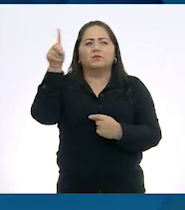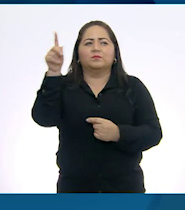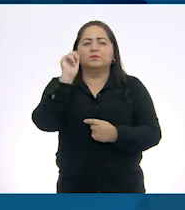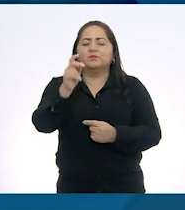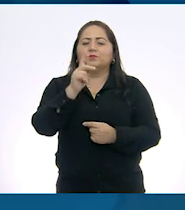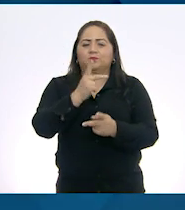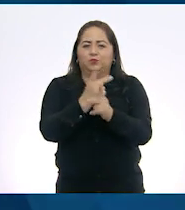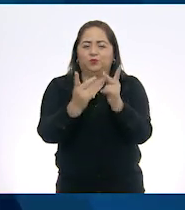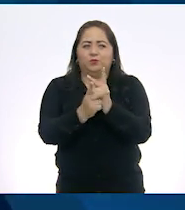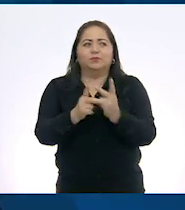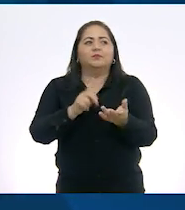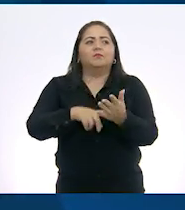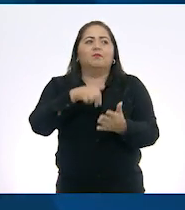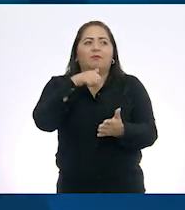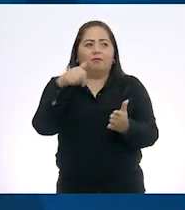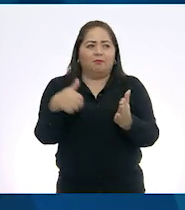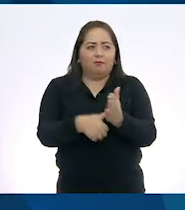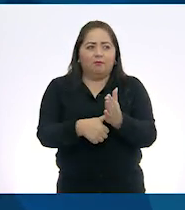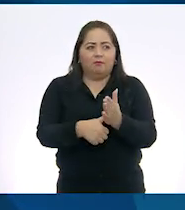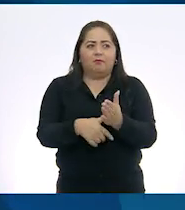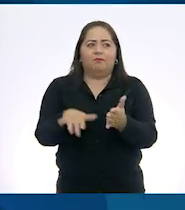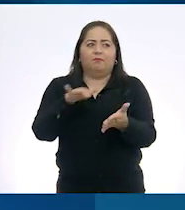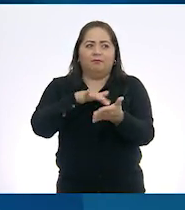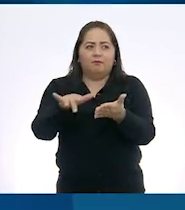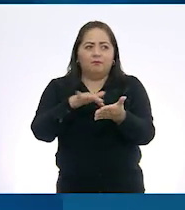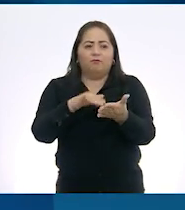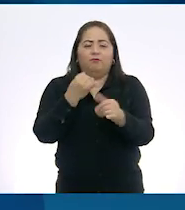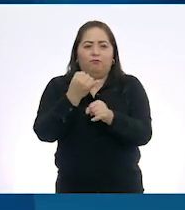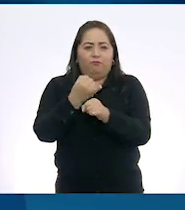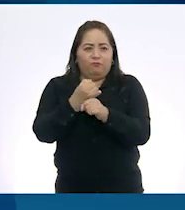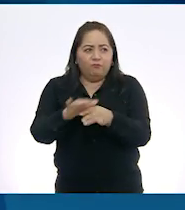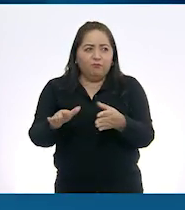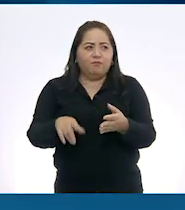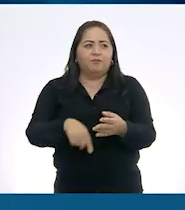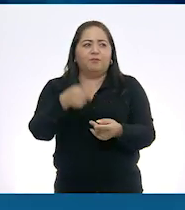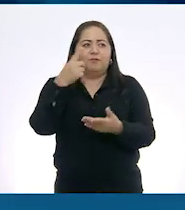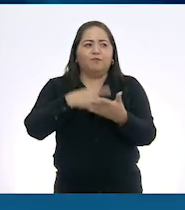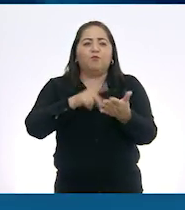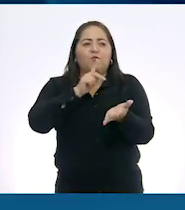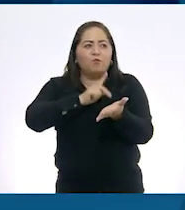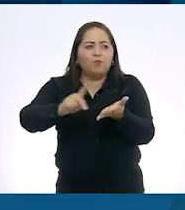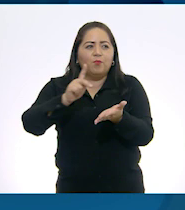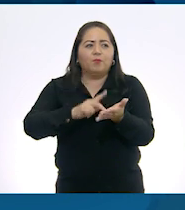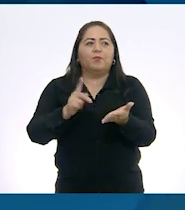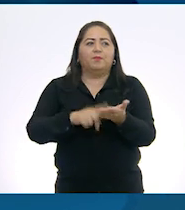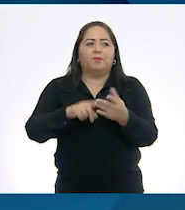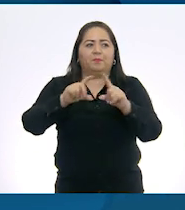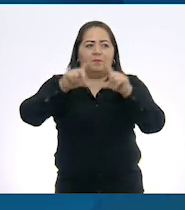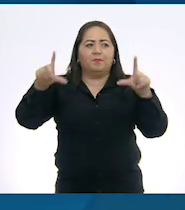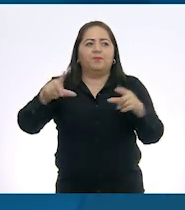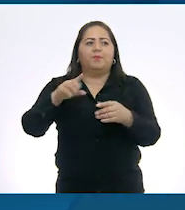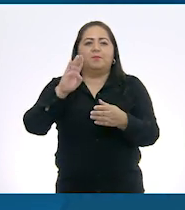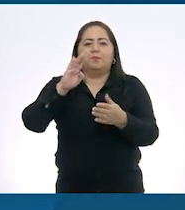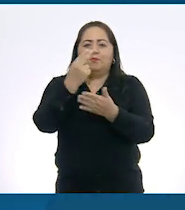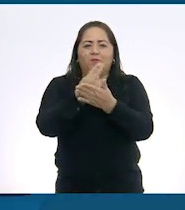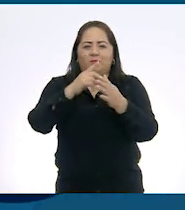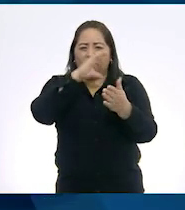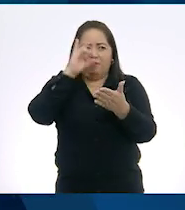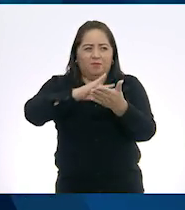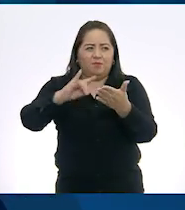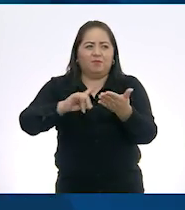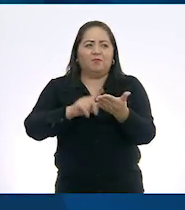escritos. Carta, narración, informe, poema, panfleto, biografía,